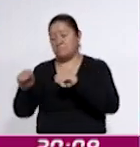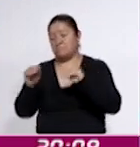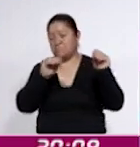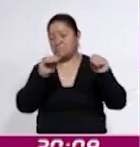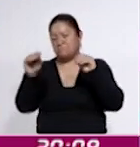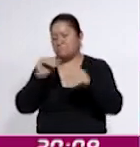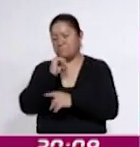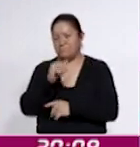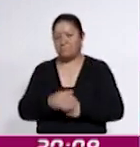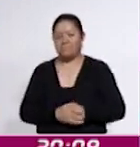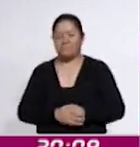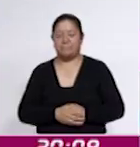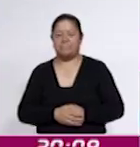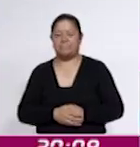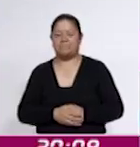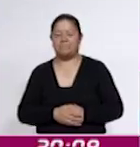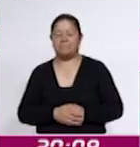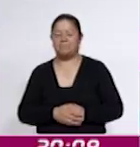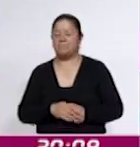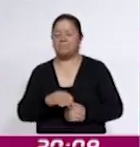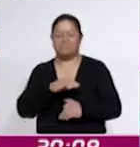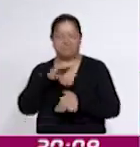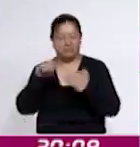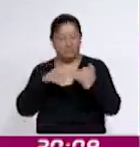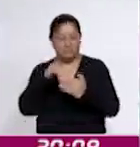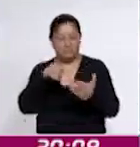alcance, todo en la palma de su mano.